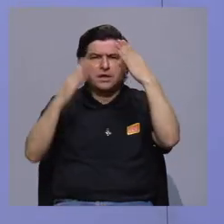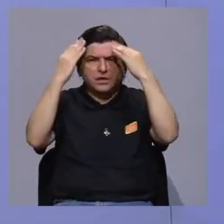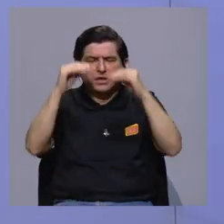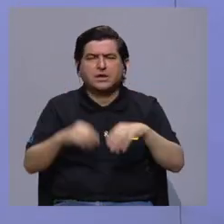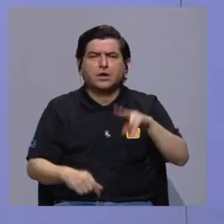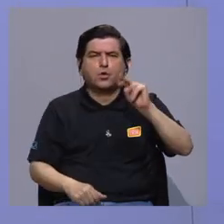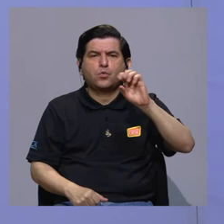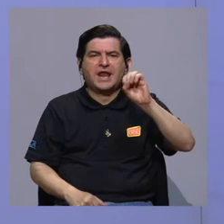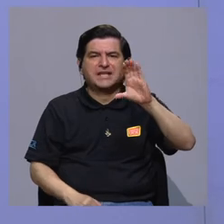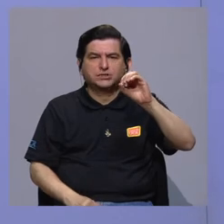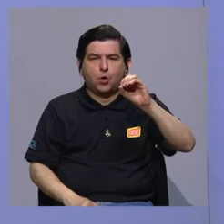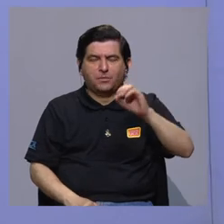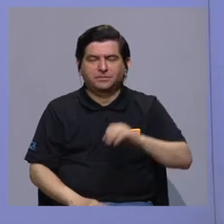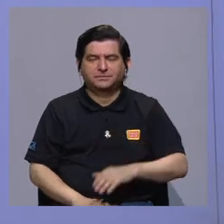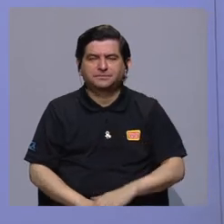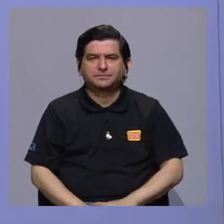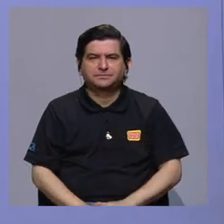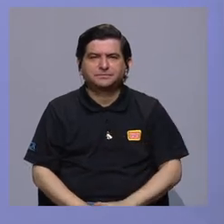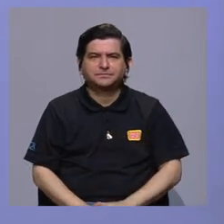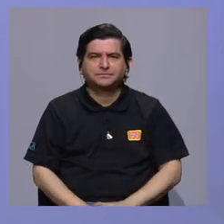reporte de la UNESCO.